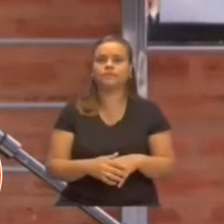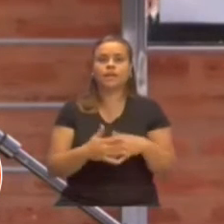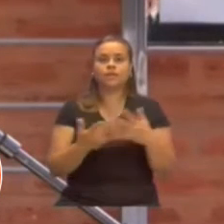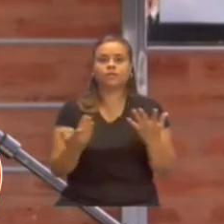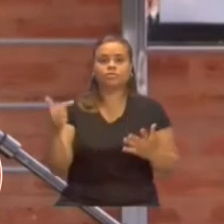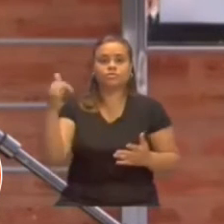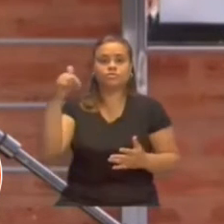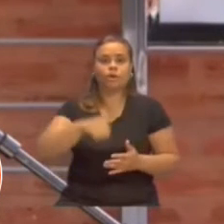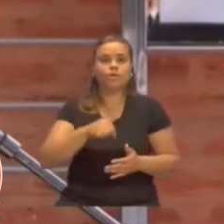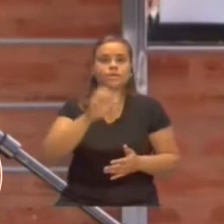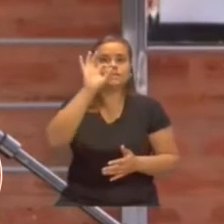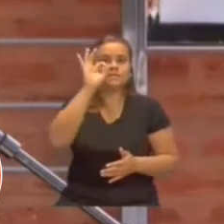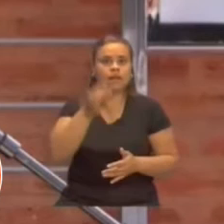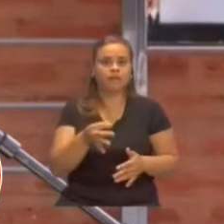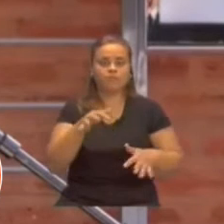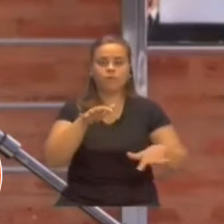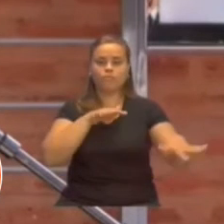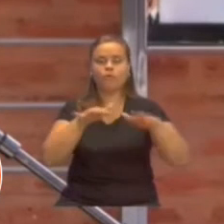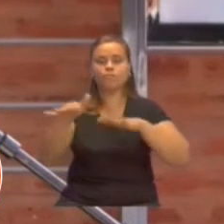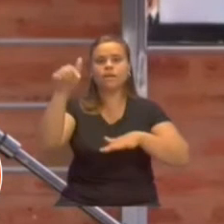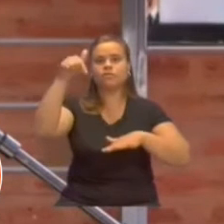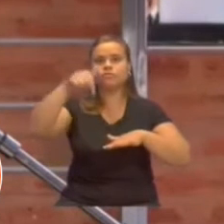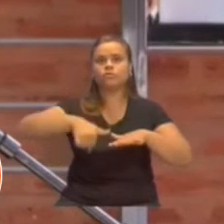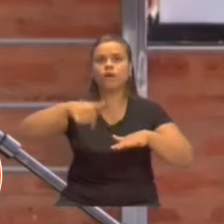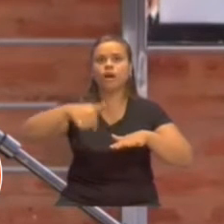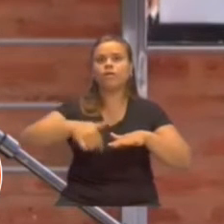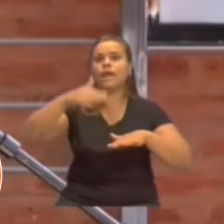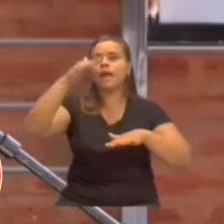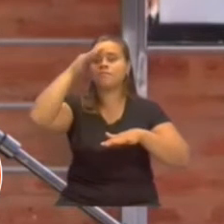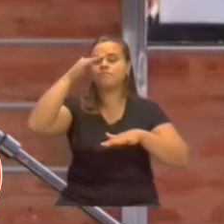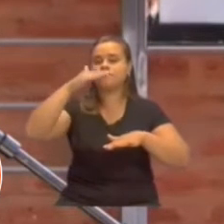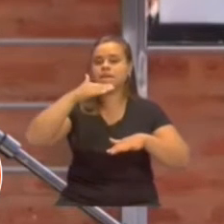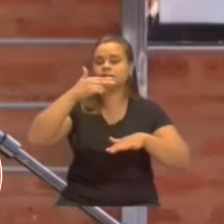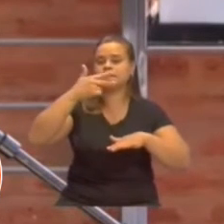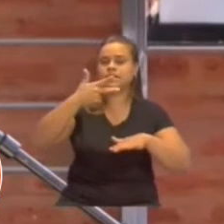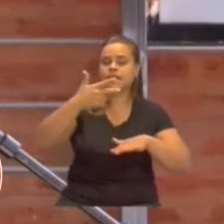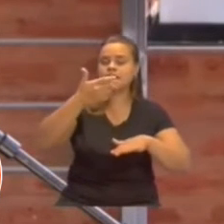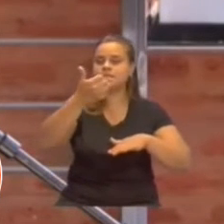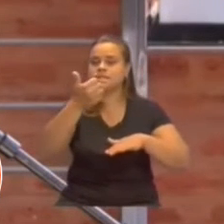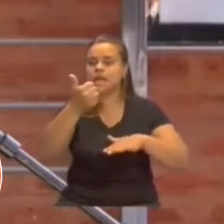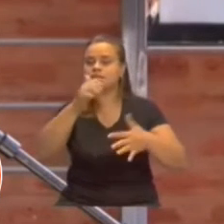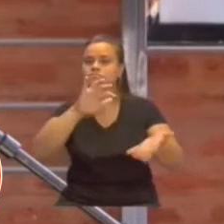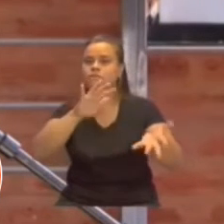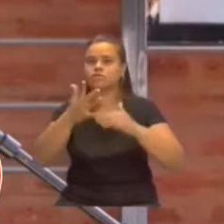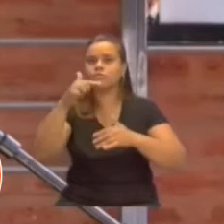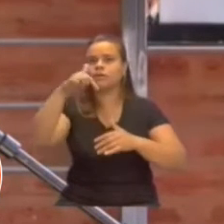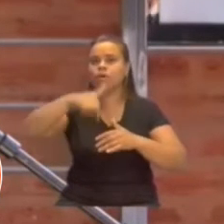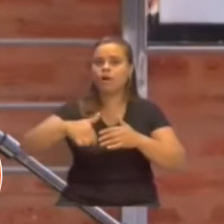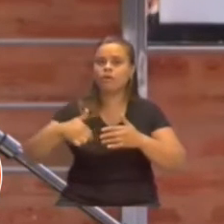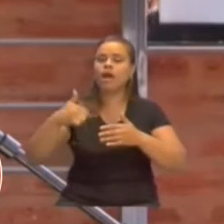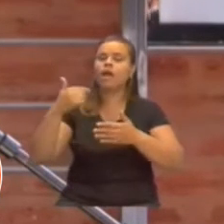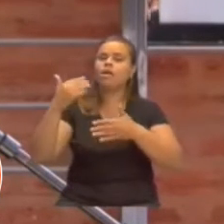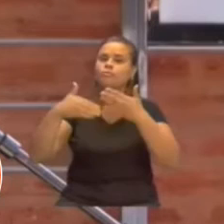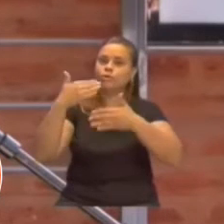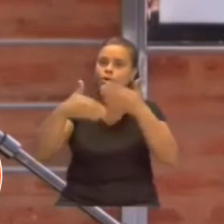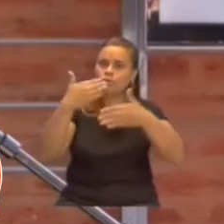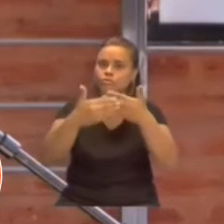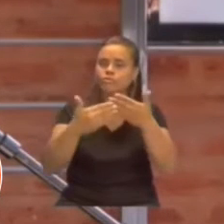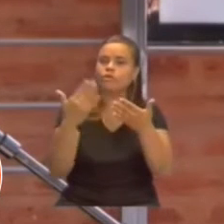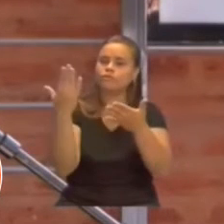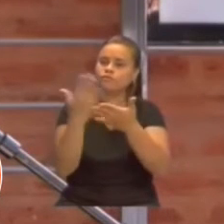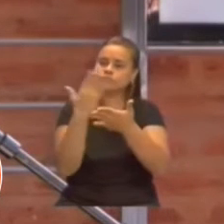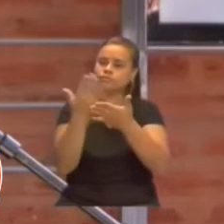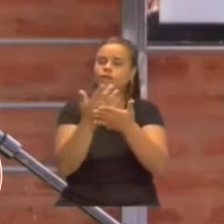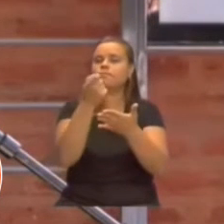estimamos que en un programa de 3 a 6 meses podemos trabajar gradualmente en los procesos de provisión de insumos y medicamentos a los